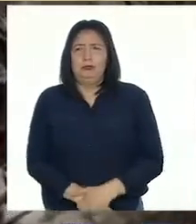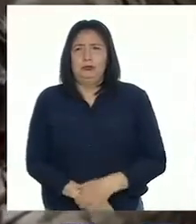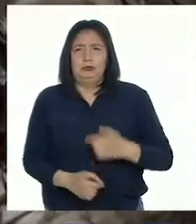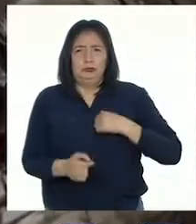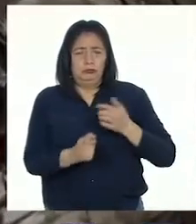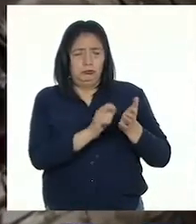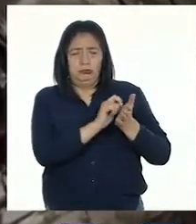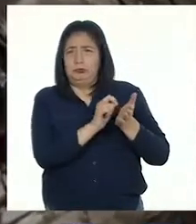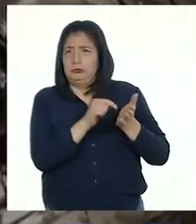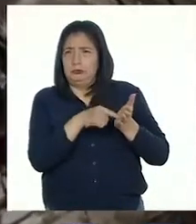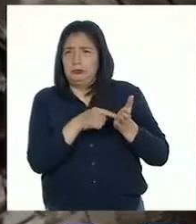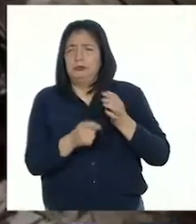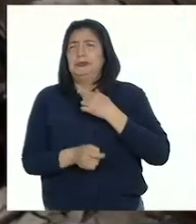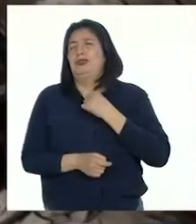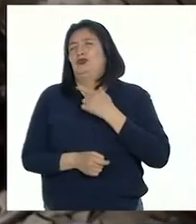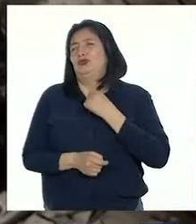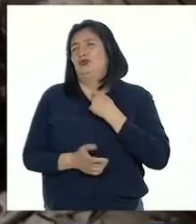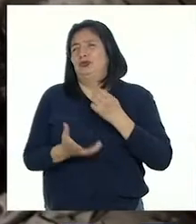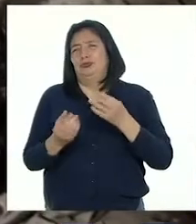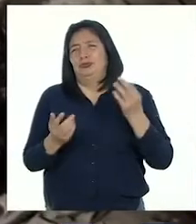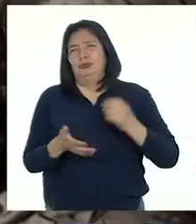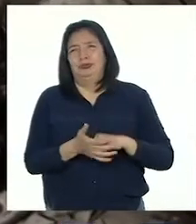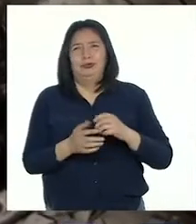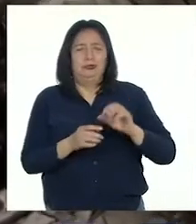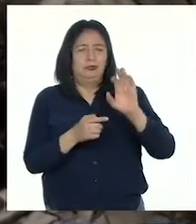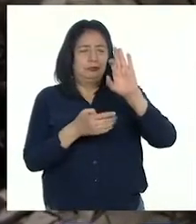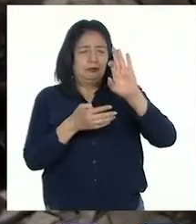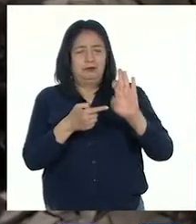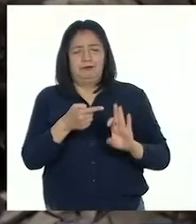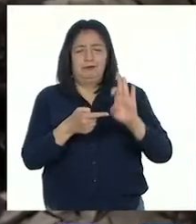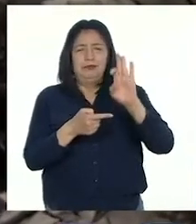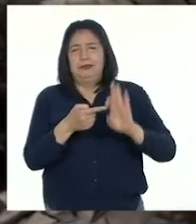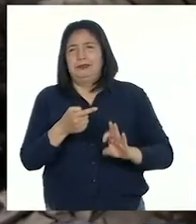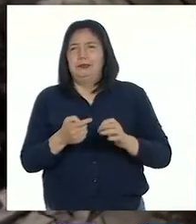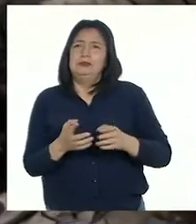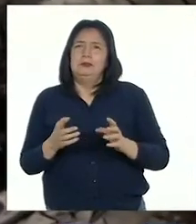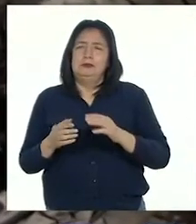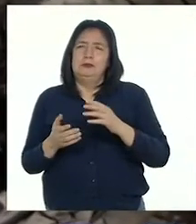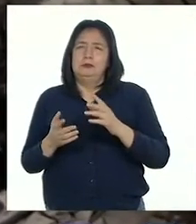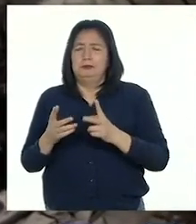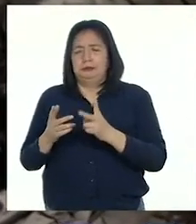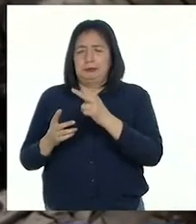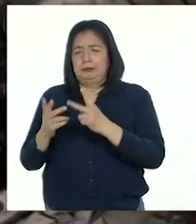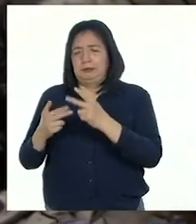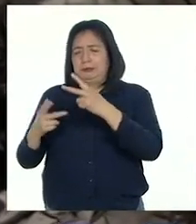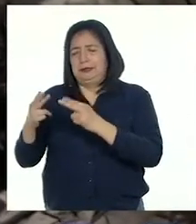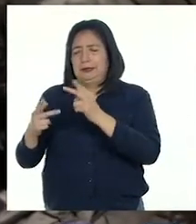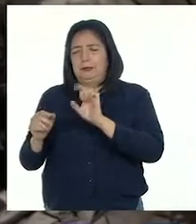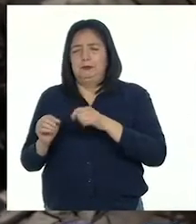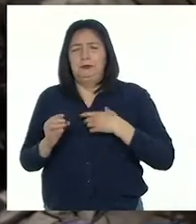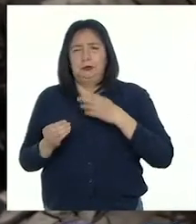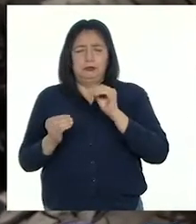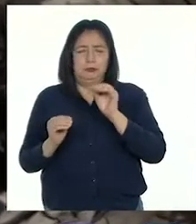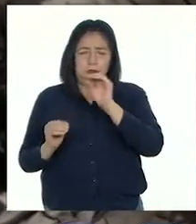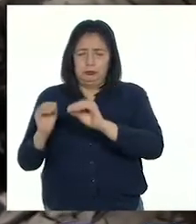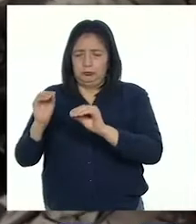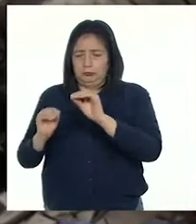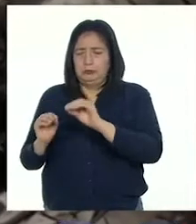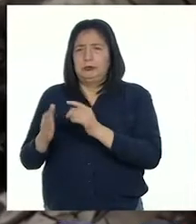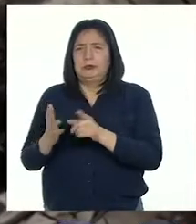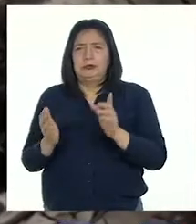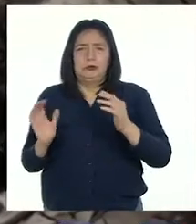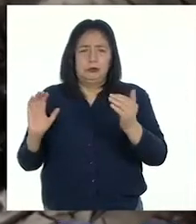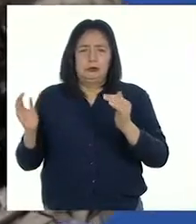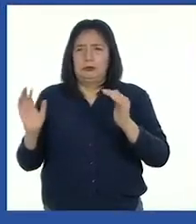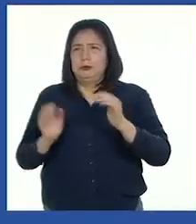Escribí, me gustó mucho trabajar las fracciones usando papeles cortados, porque podía poner uno sobre el otro